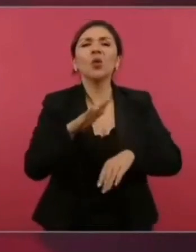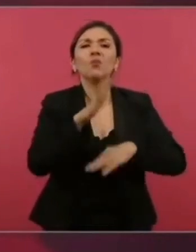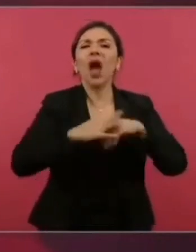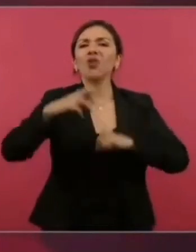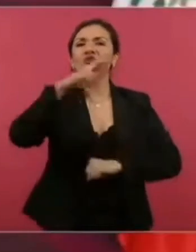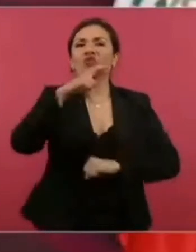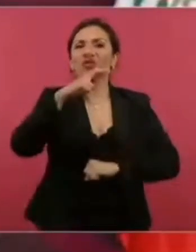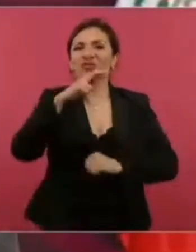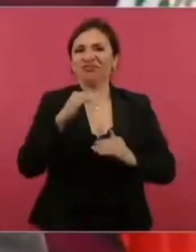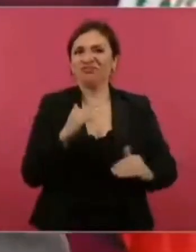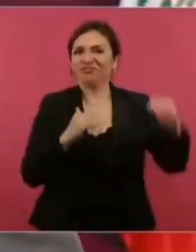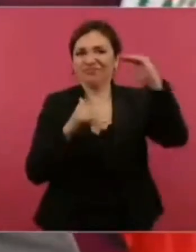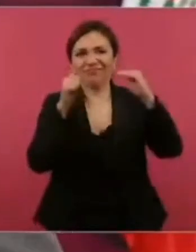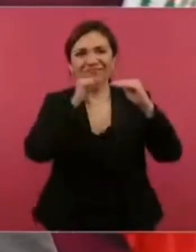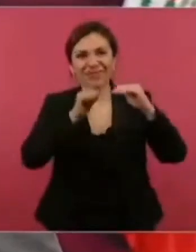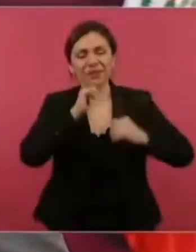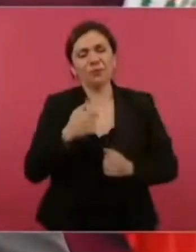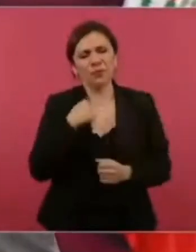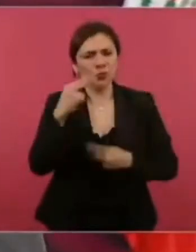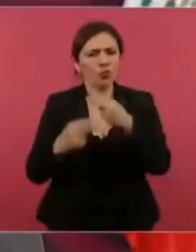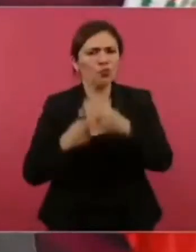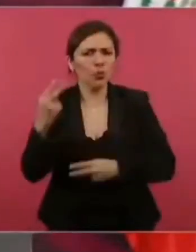entonces sí vamos a estar allá.